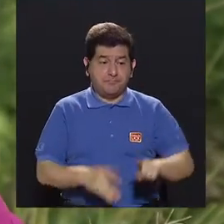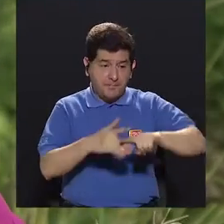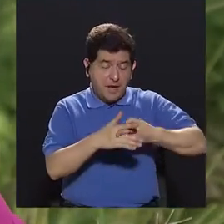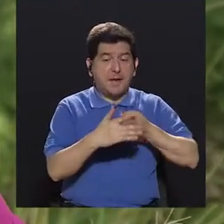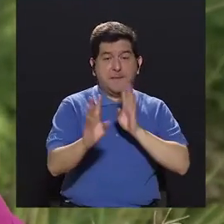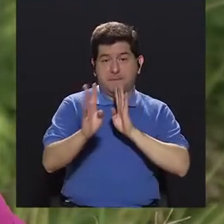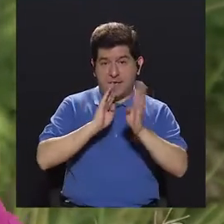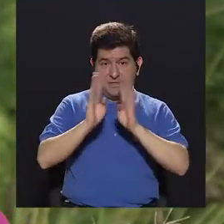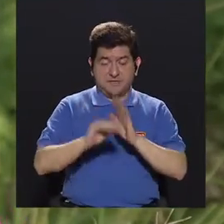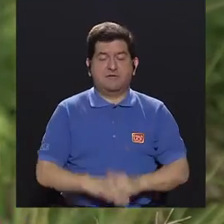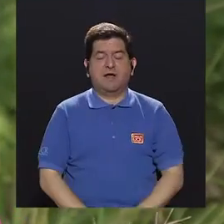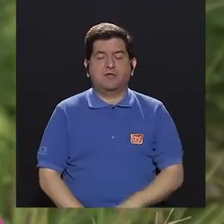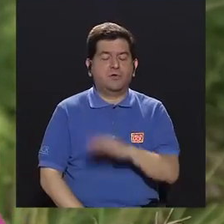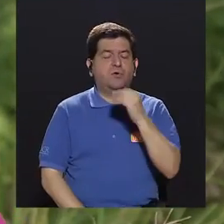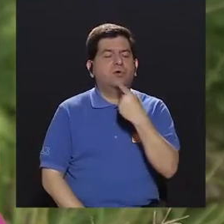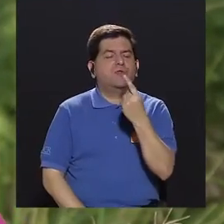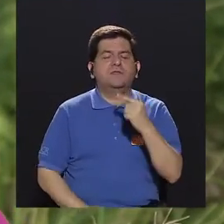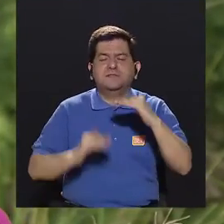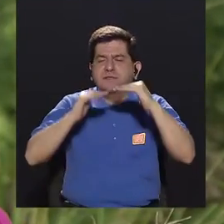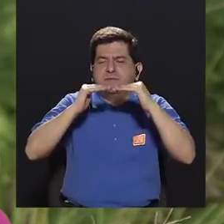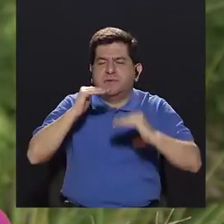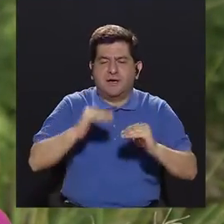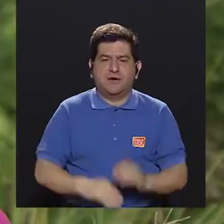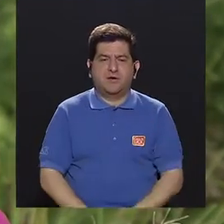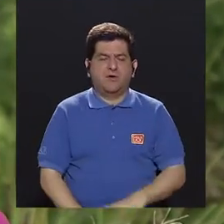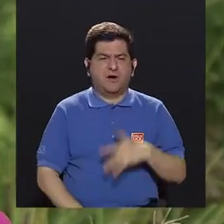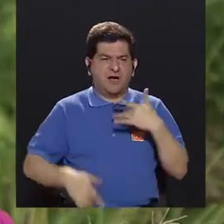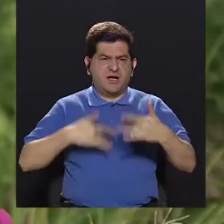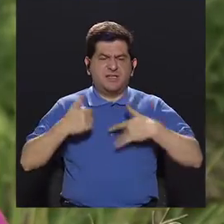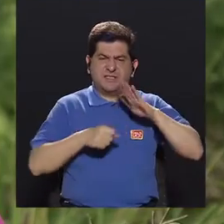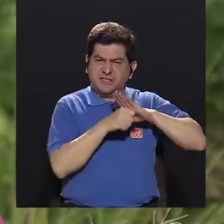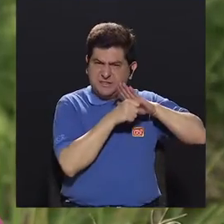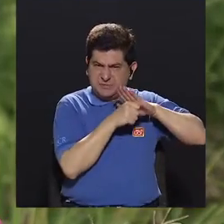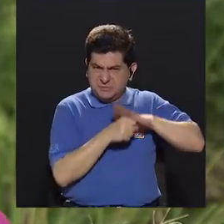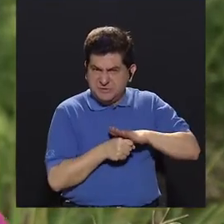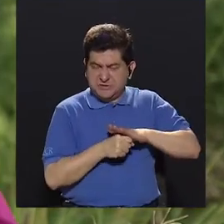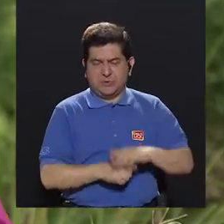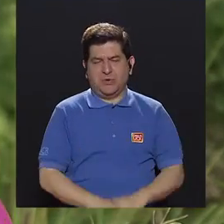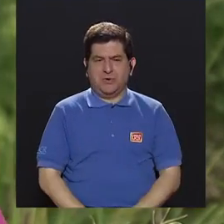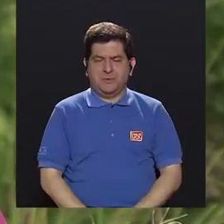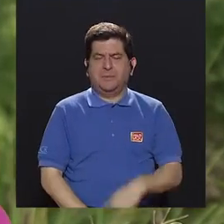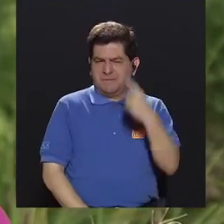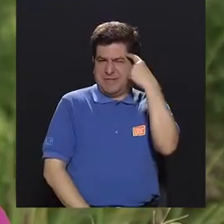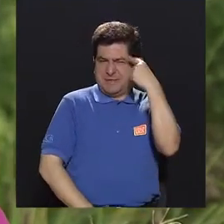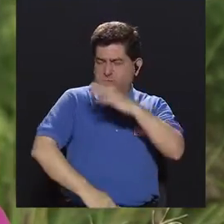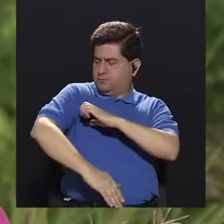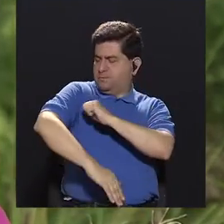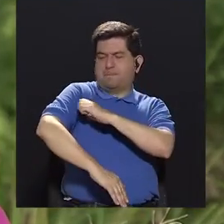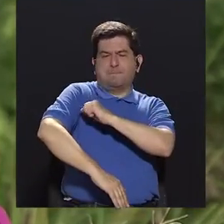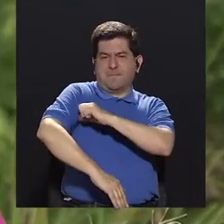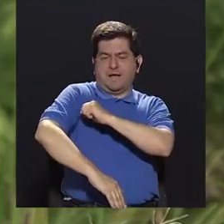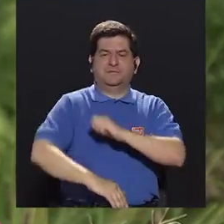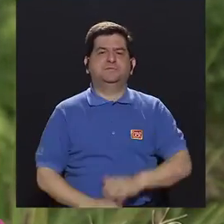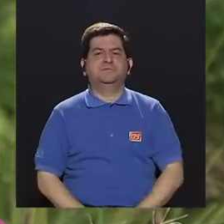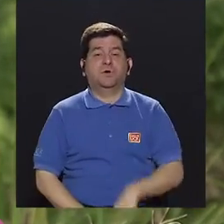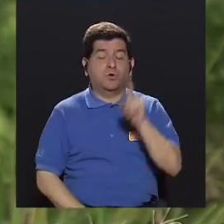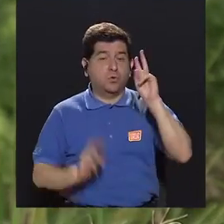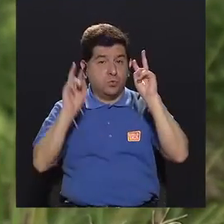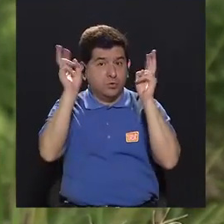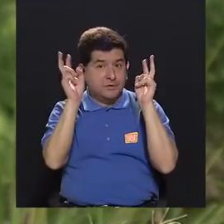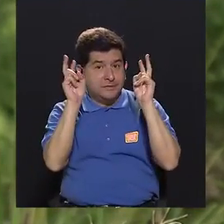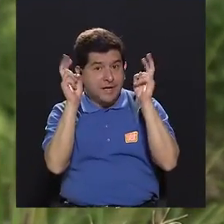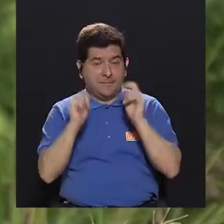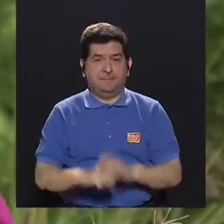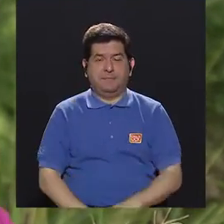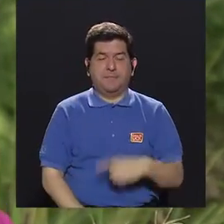empieza hablándonos o susurrándonos y nos dice, me siento presionado. Vamos a hablar de la presión arterial, porque es uno de los